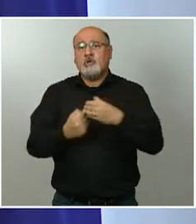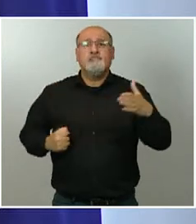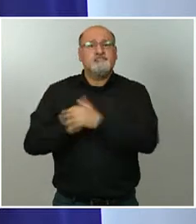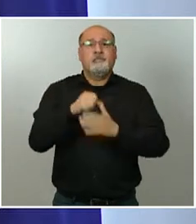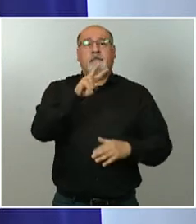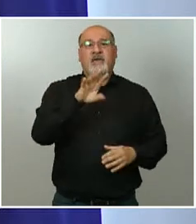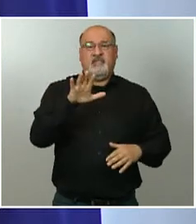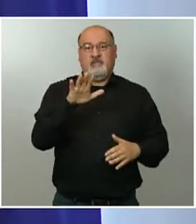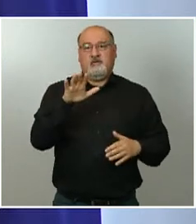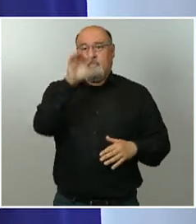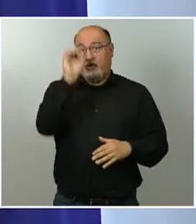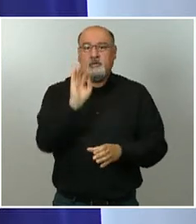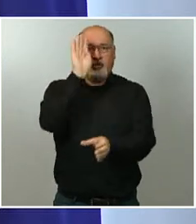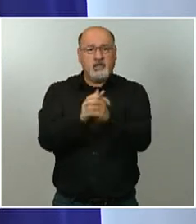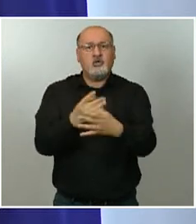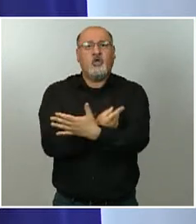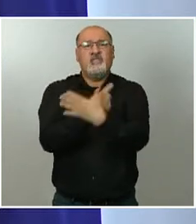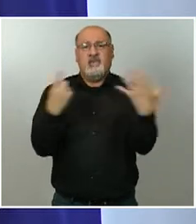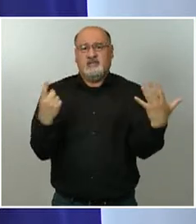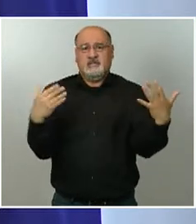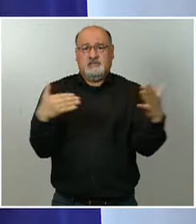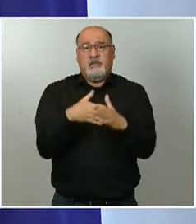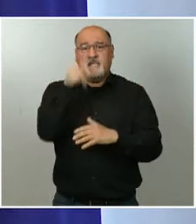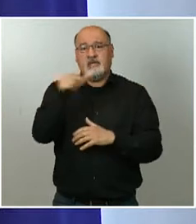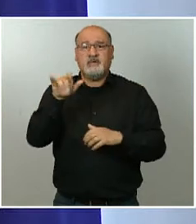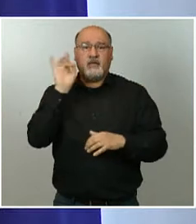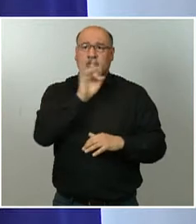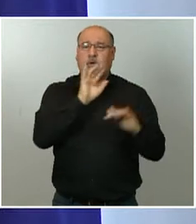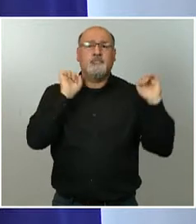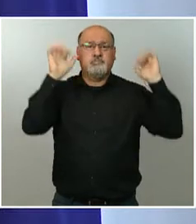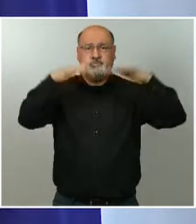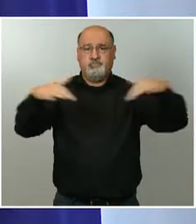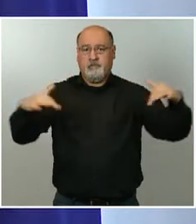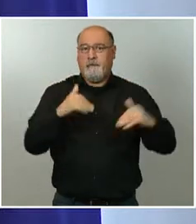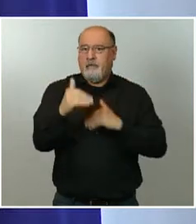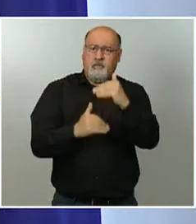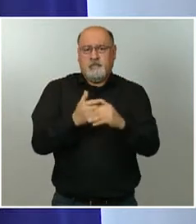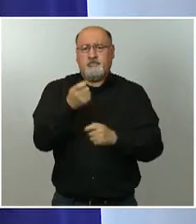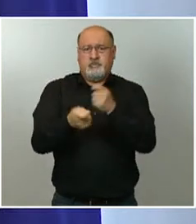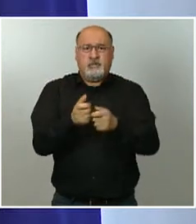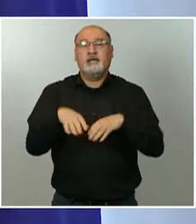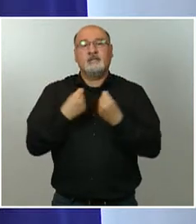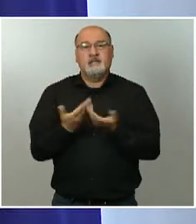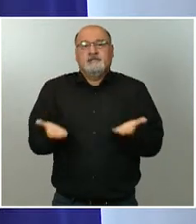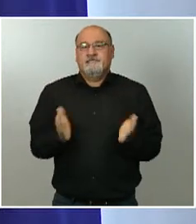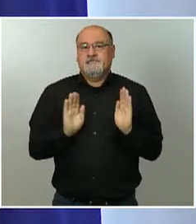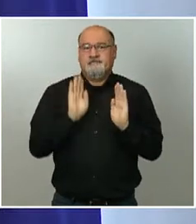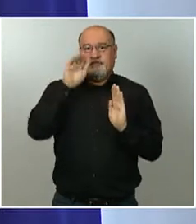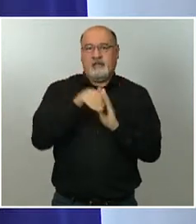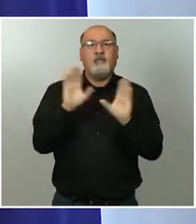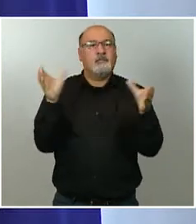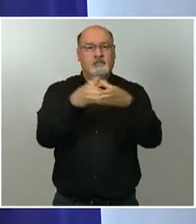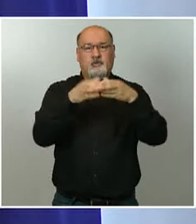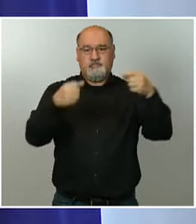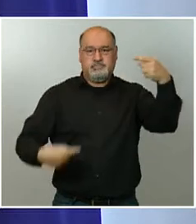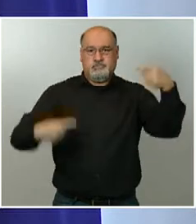Es decir, como ven, es todo progresivo. Tenemos también la fase de ascensos y descensos en la Liga, posterior a estas